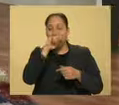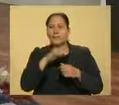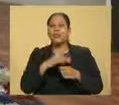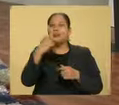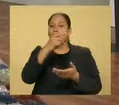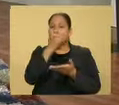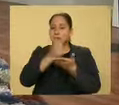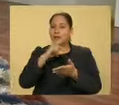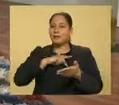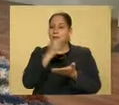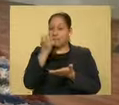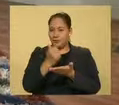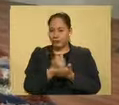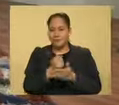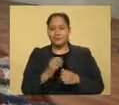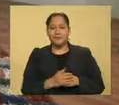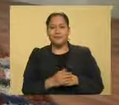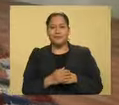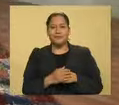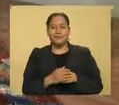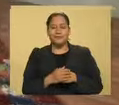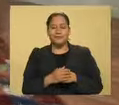Tu ciudad, mi ciudad, vamos a ver.